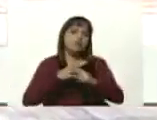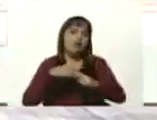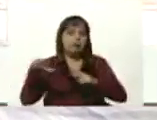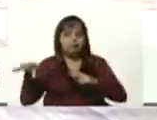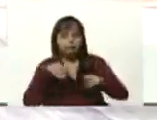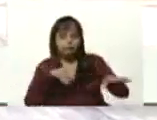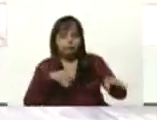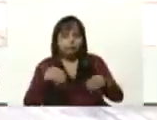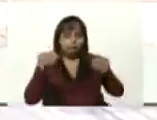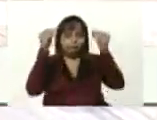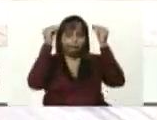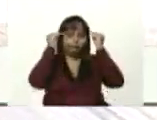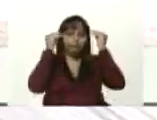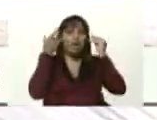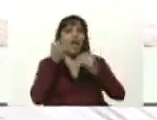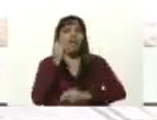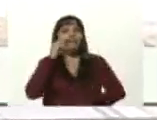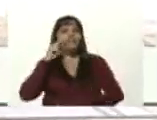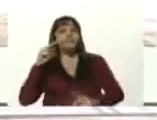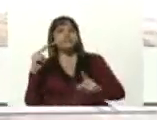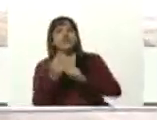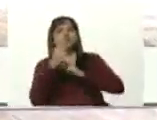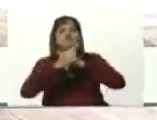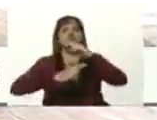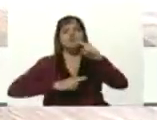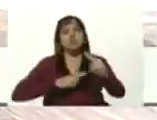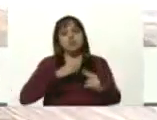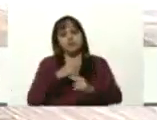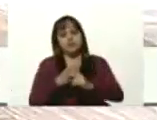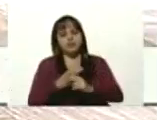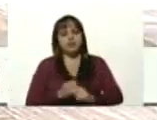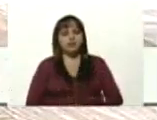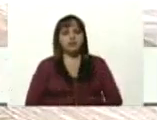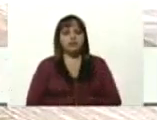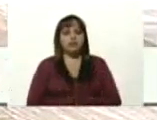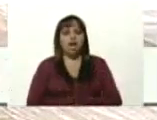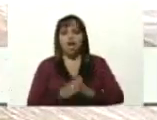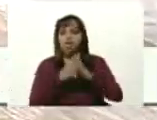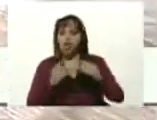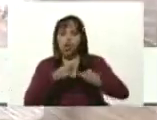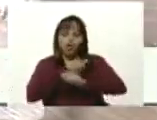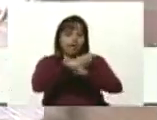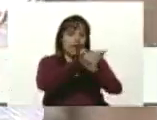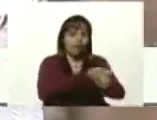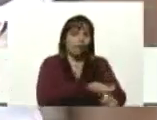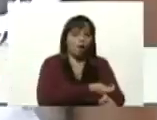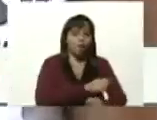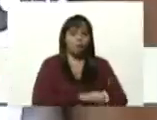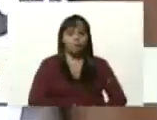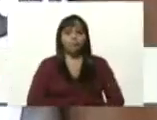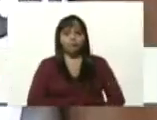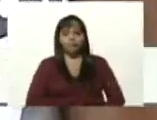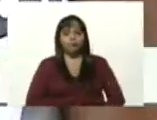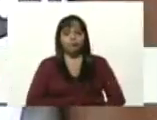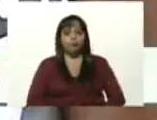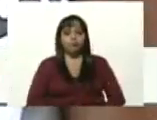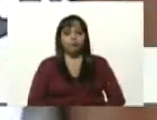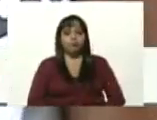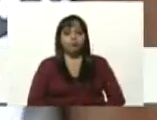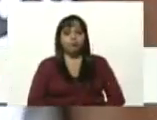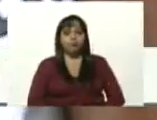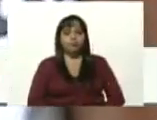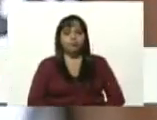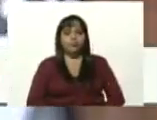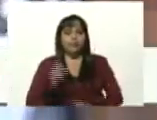misión Sucre le da una visión universal a todos los triunfadores, a todas las triunfadoras que